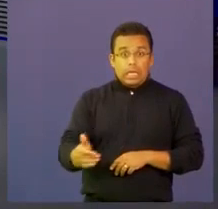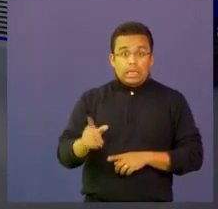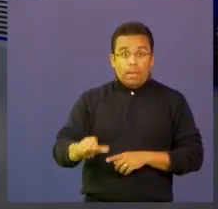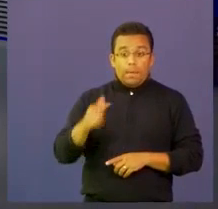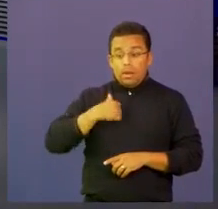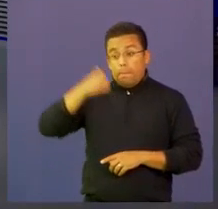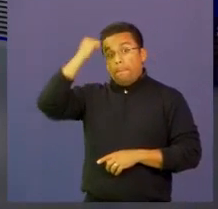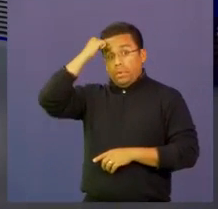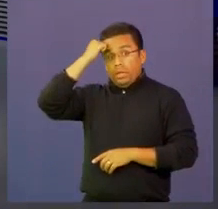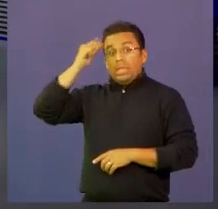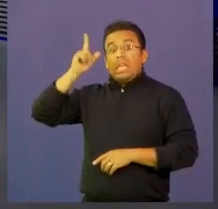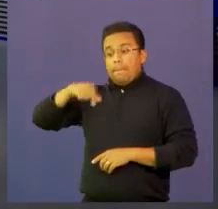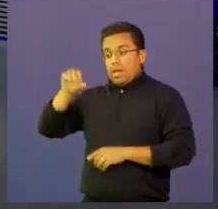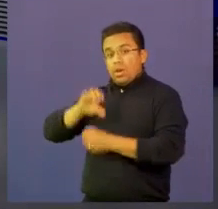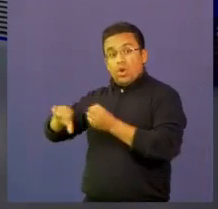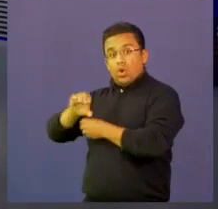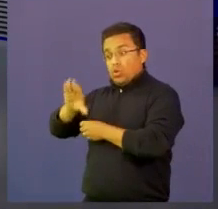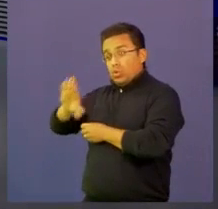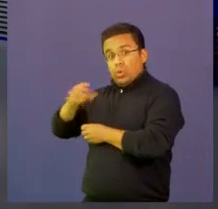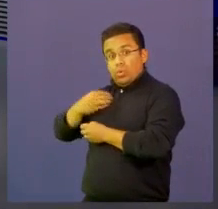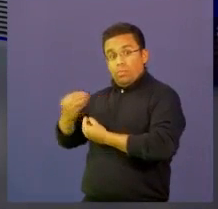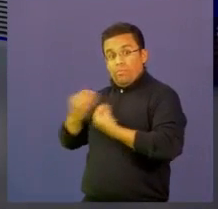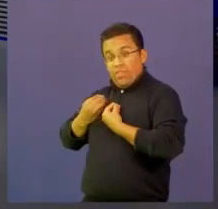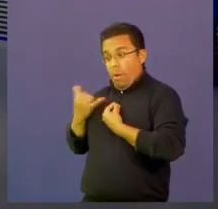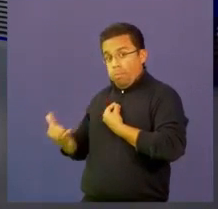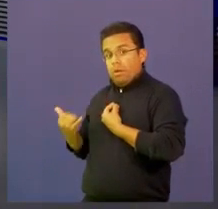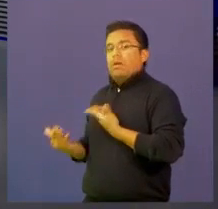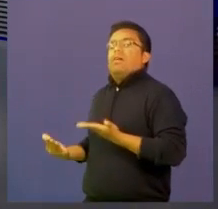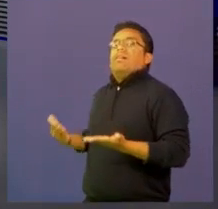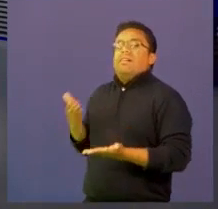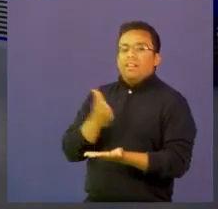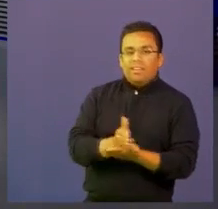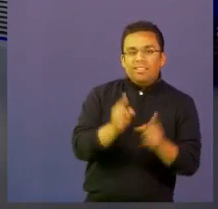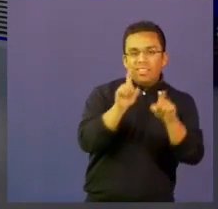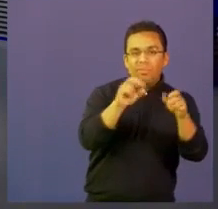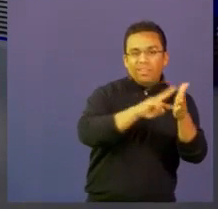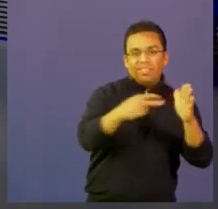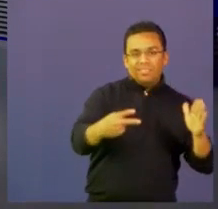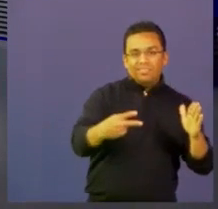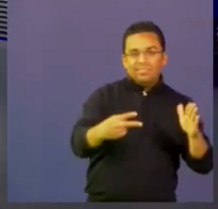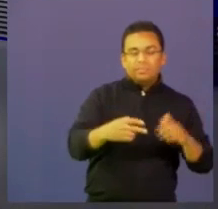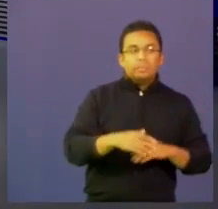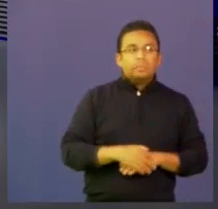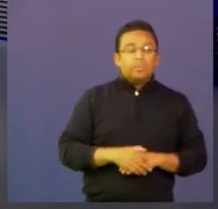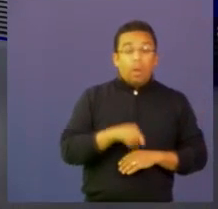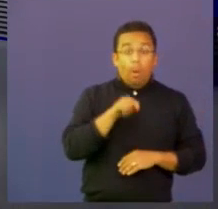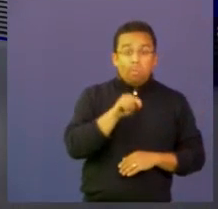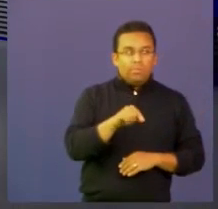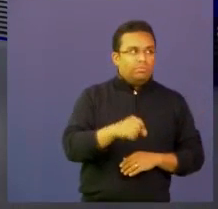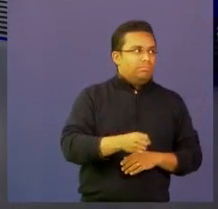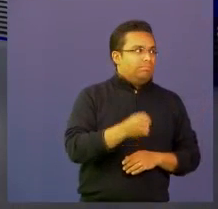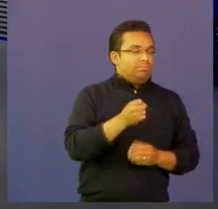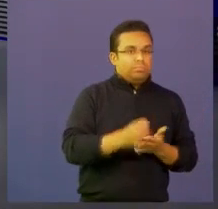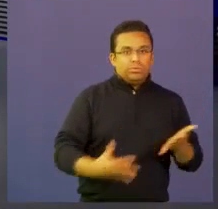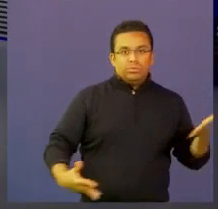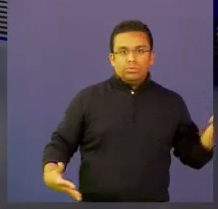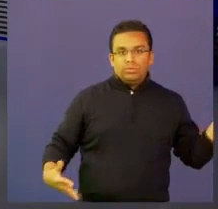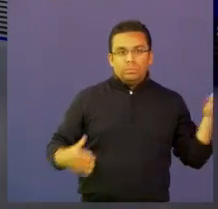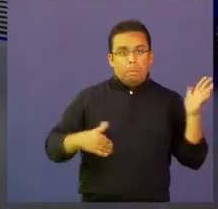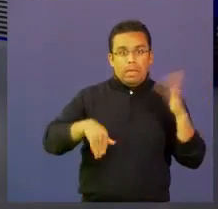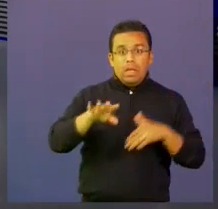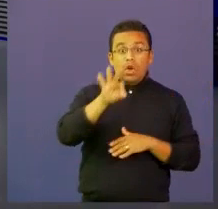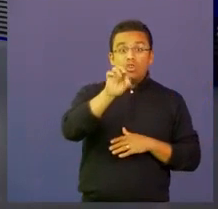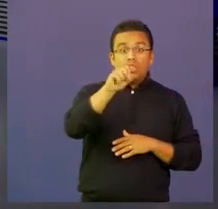participaban en buscar soluciones en el contexto que usaran la tecnología. Y ahí encontramos, por ejemplo, muchísimas sinergias. Más del 80